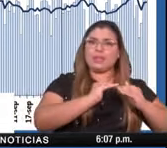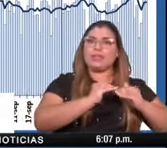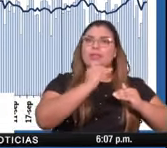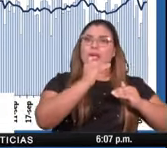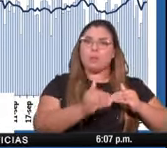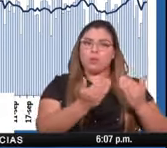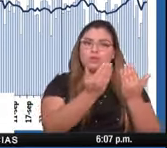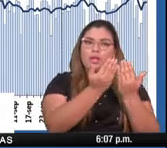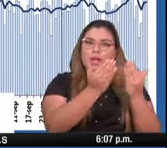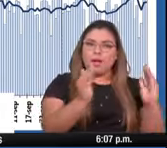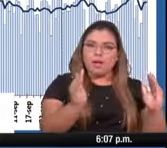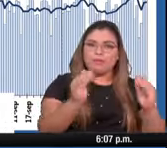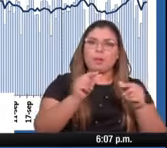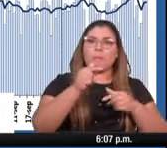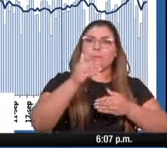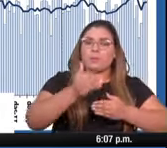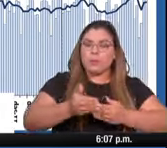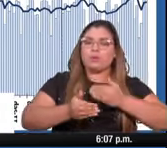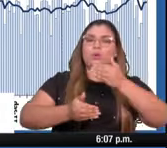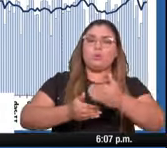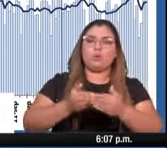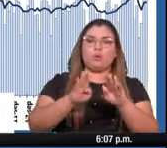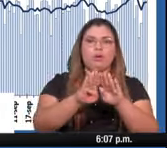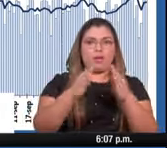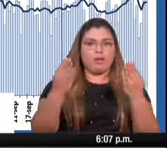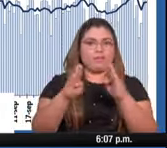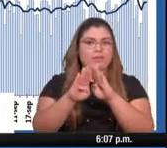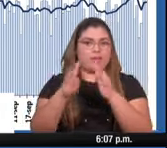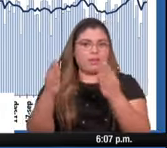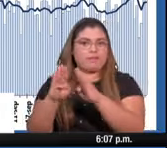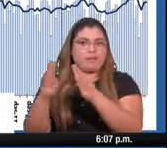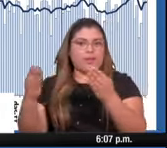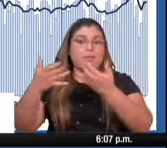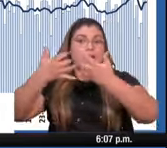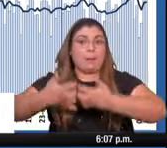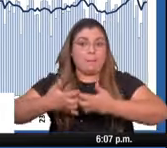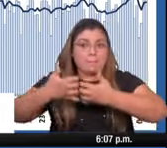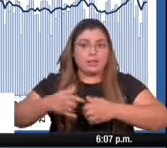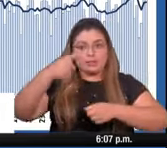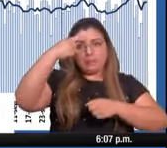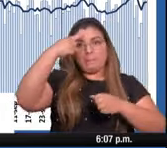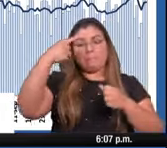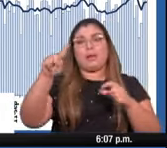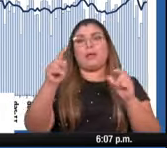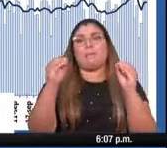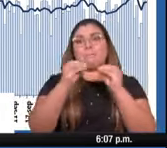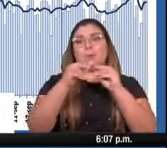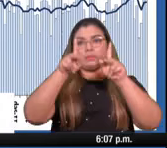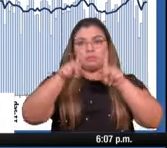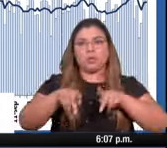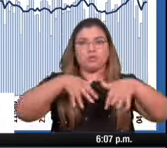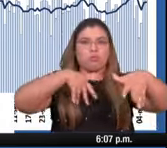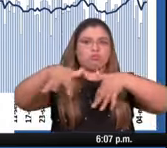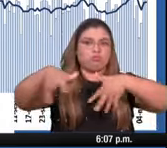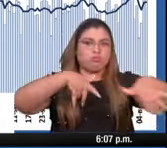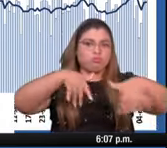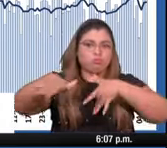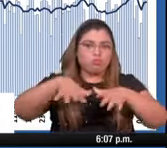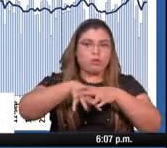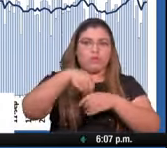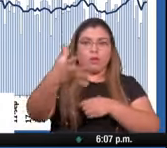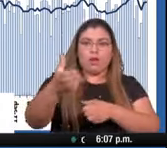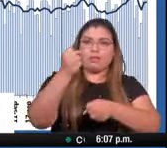meseta luego del levantamiento de la restricción por movilidad. Se incrementó